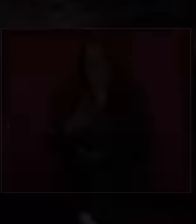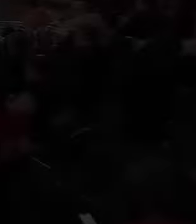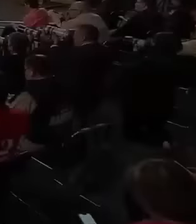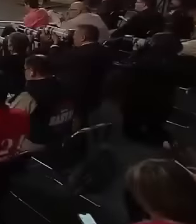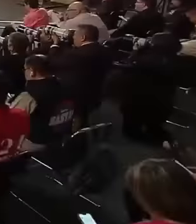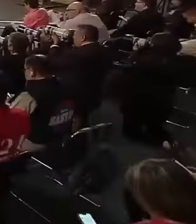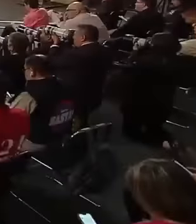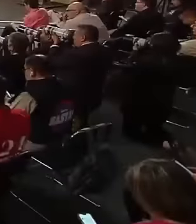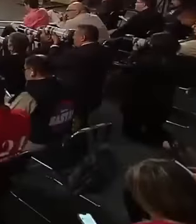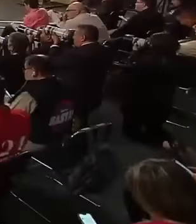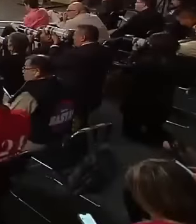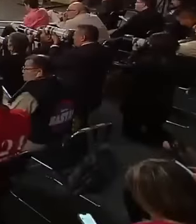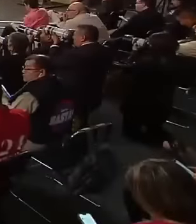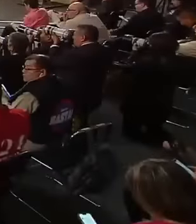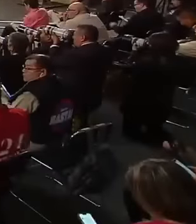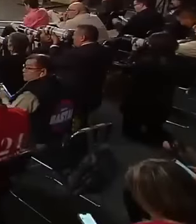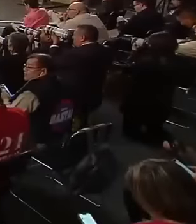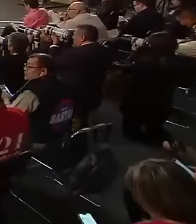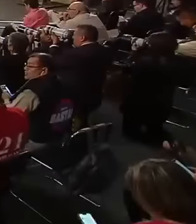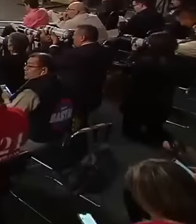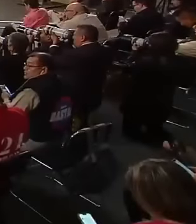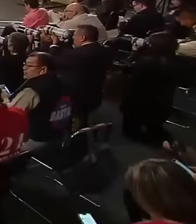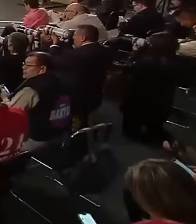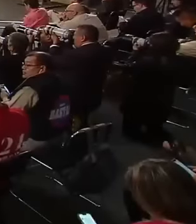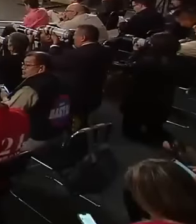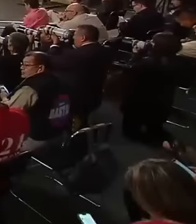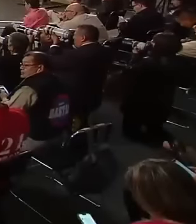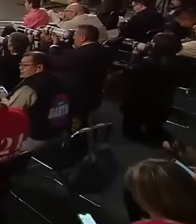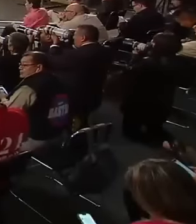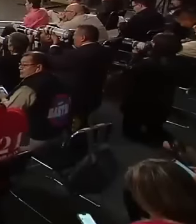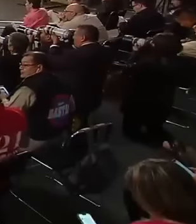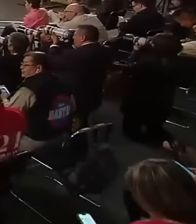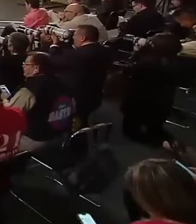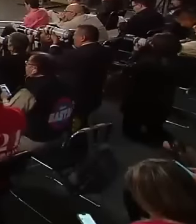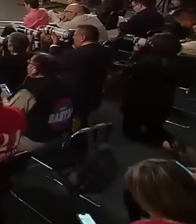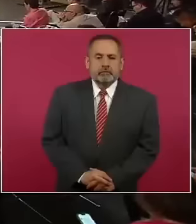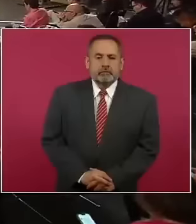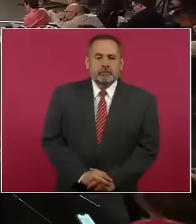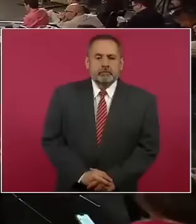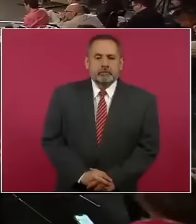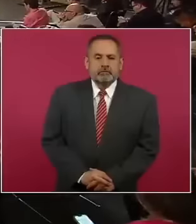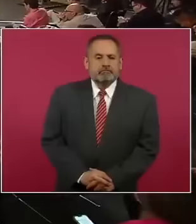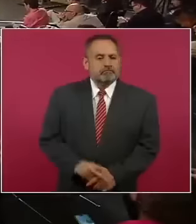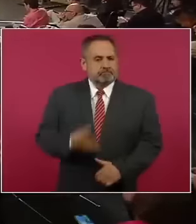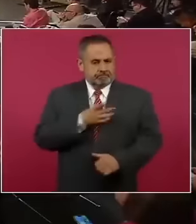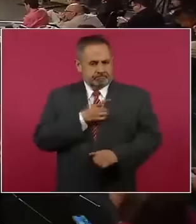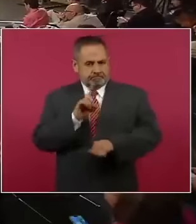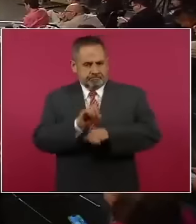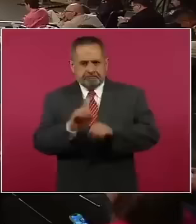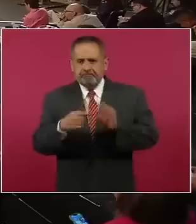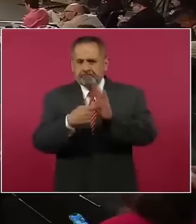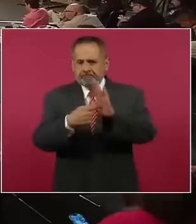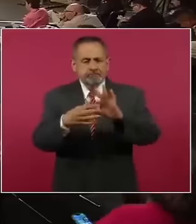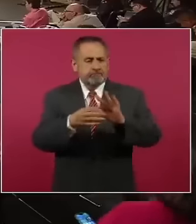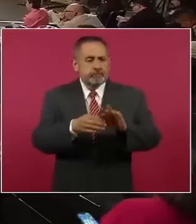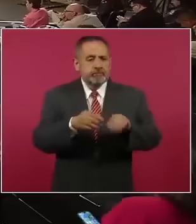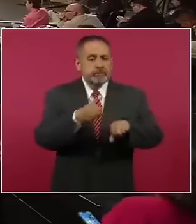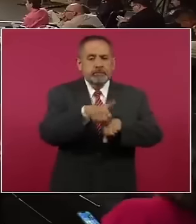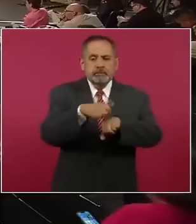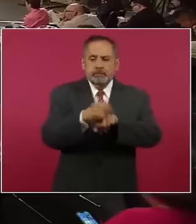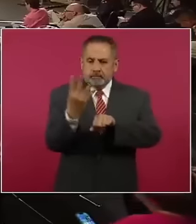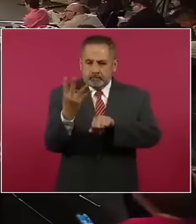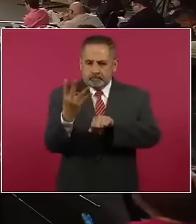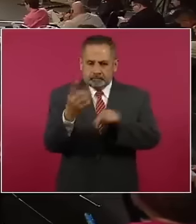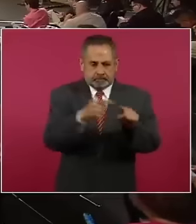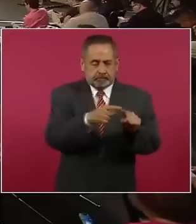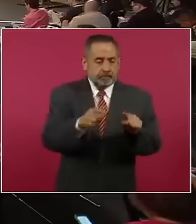bien de todos. Les vamos a dar un avance del tramo 4. Como dijo el director Javier May, el tramo 4 conecta